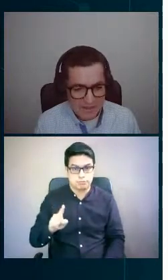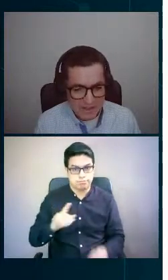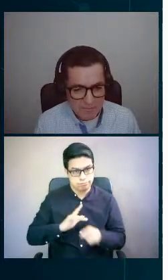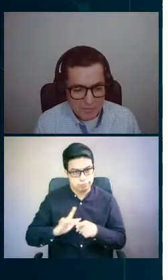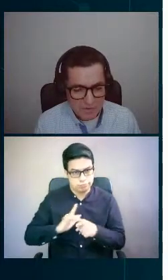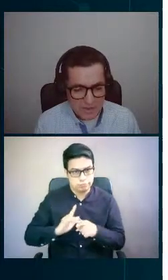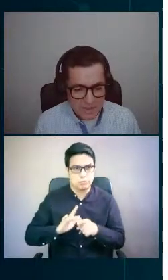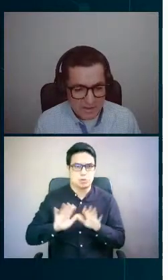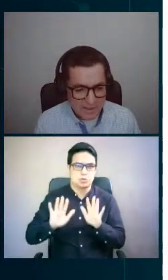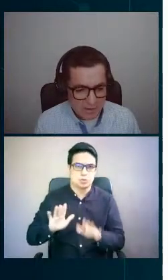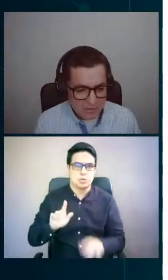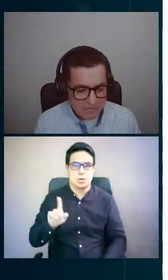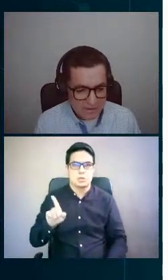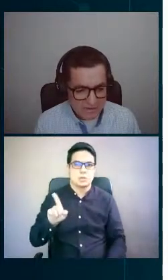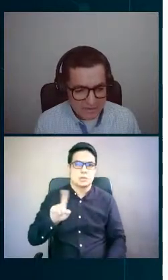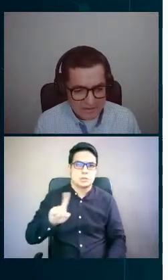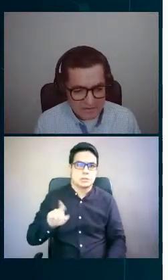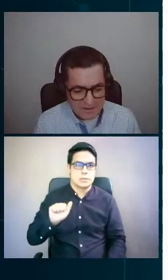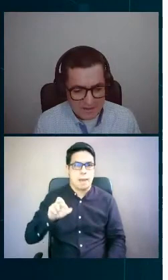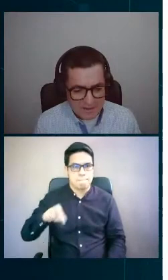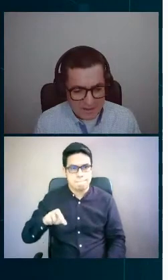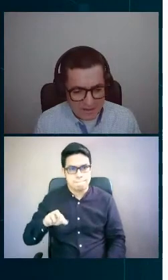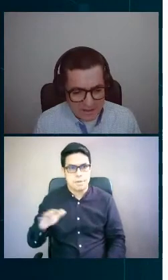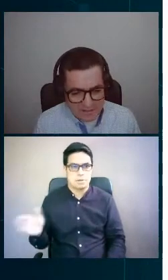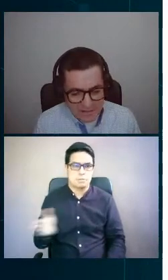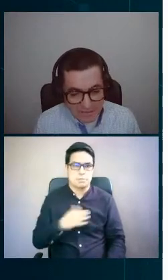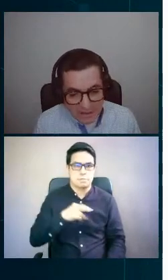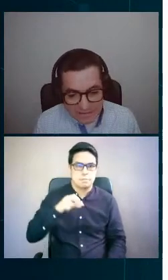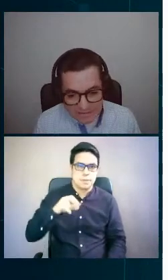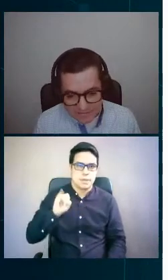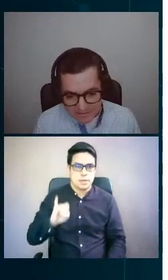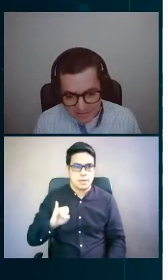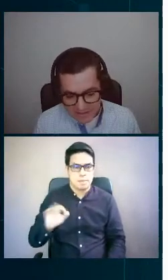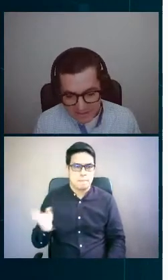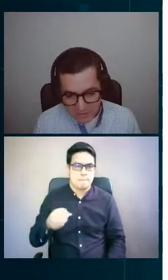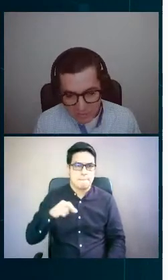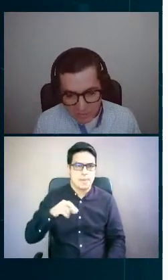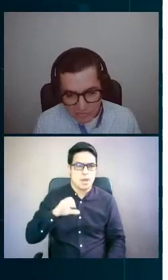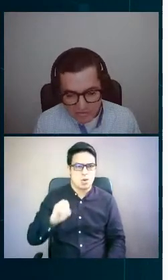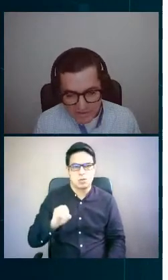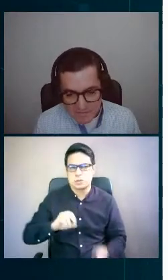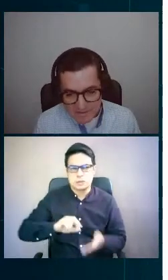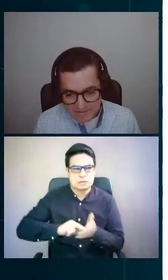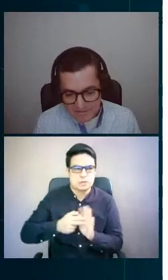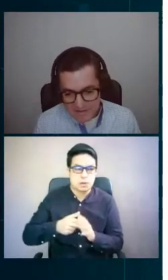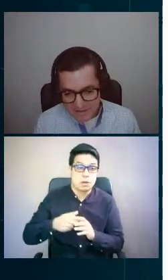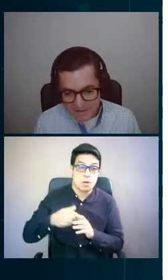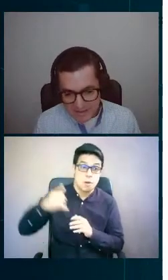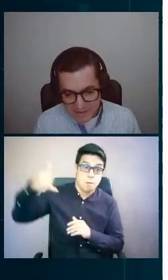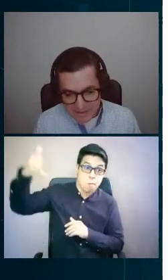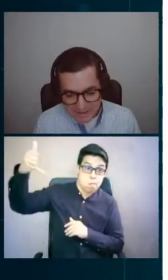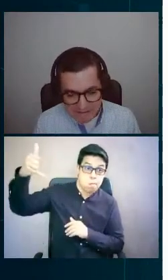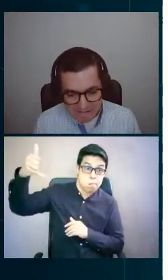hacer el intercambio entre los diferentes satélites o sistemas